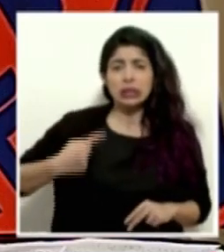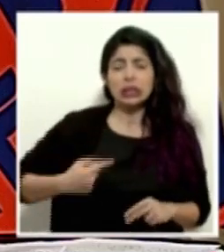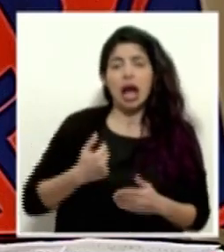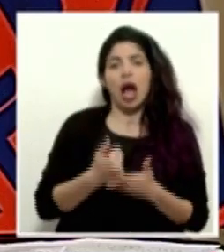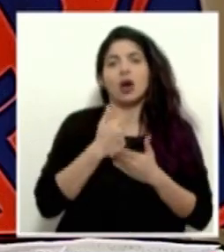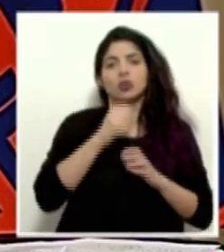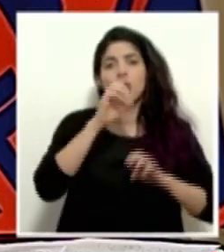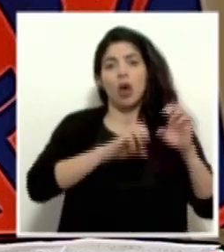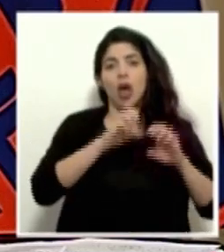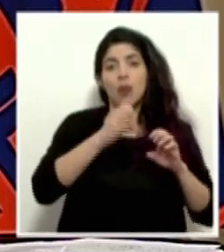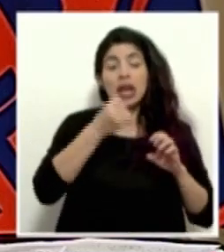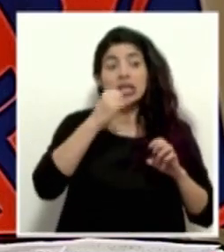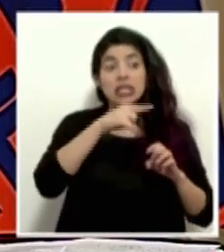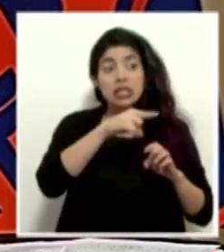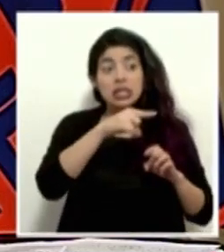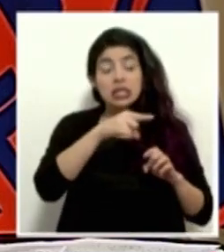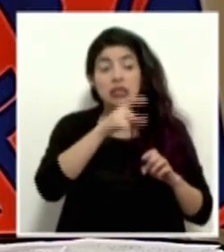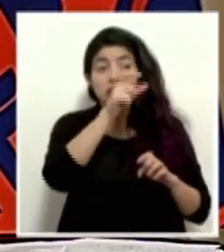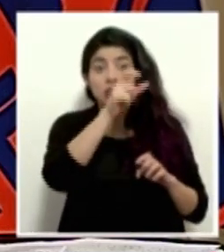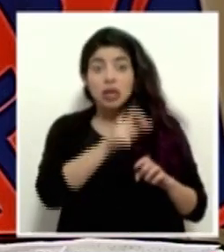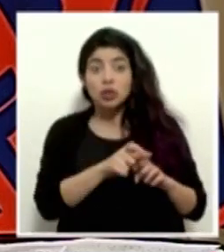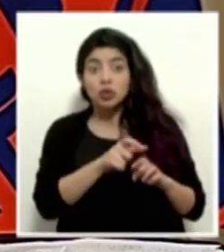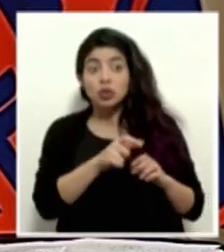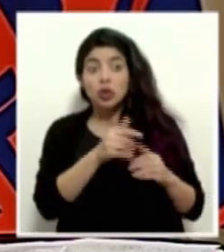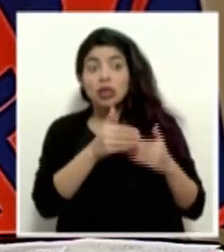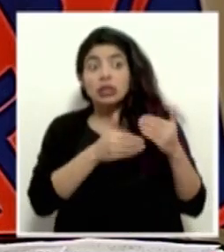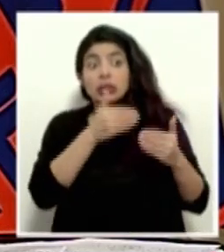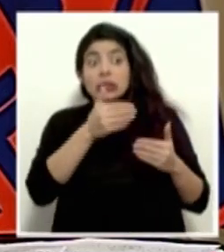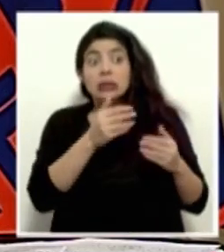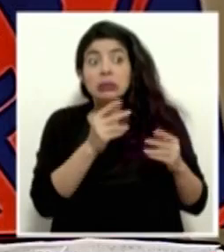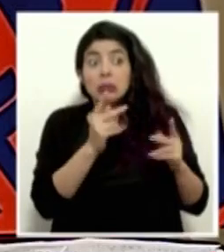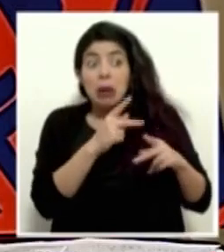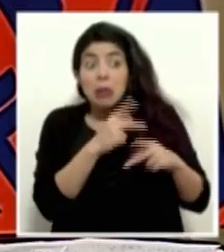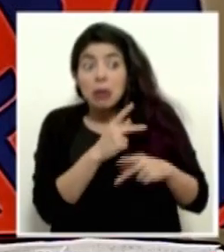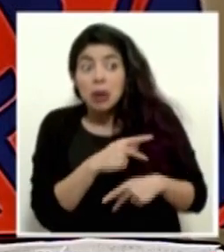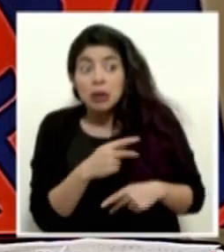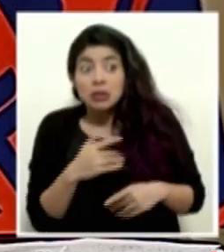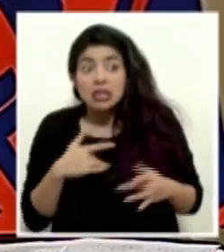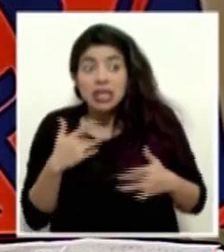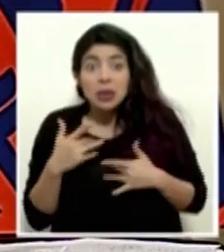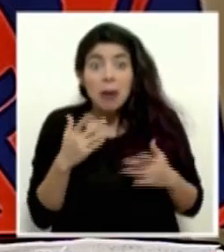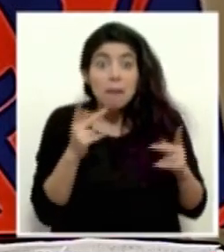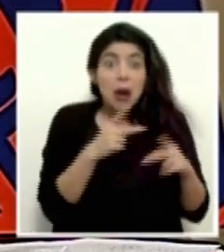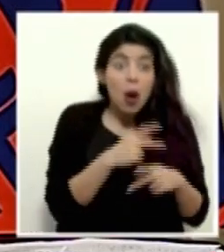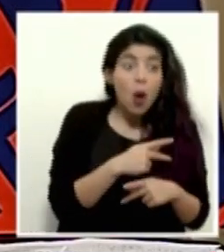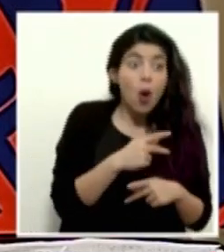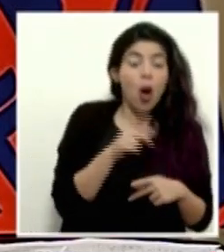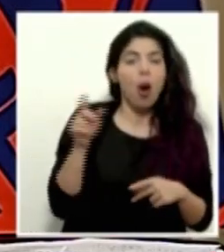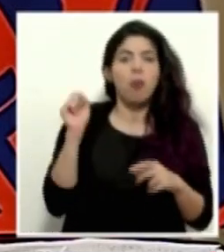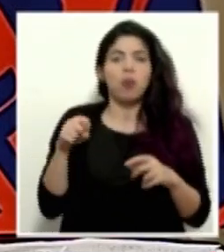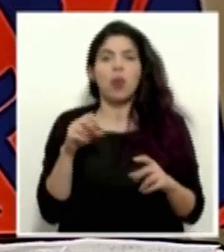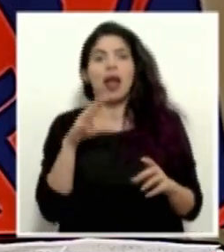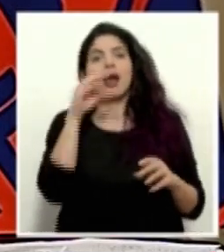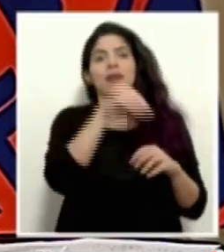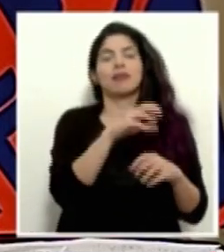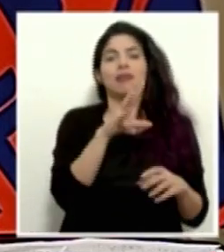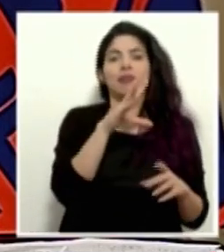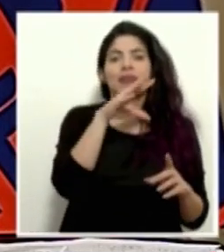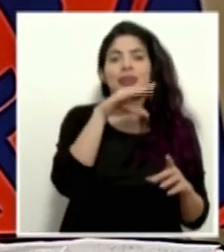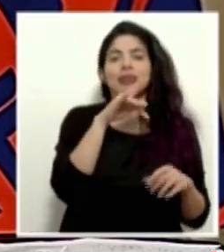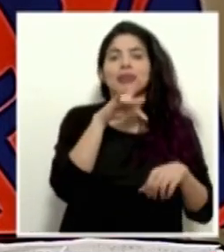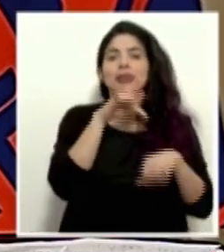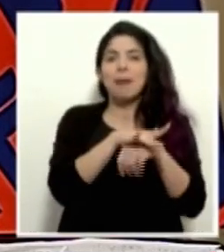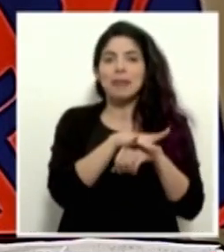evalúen cuando hay una evolución de los síntomas para peor que haya una intervención oportuna para